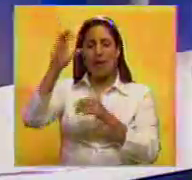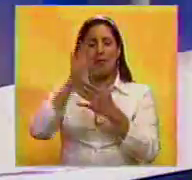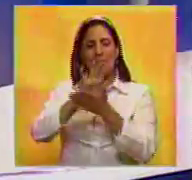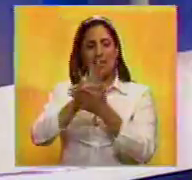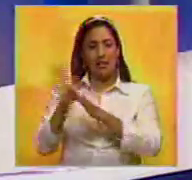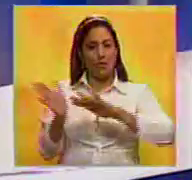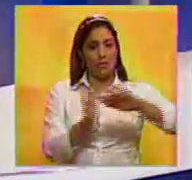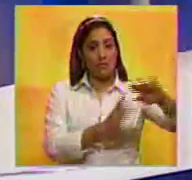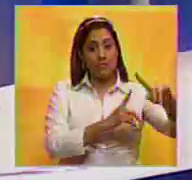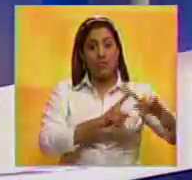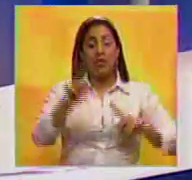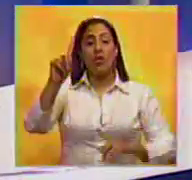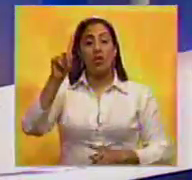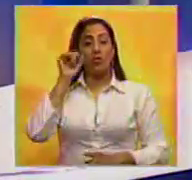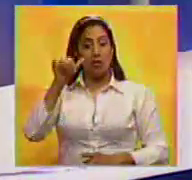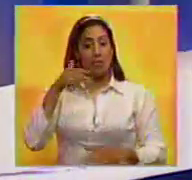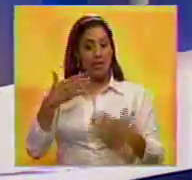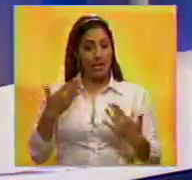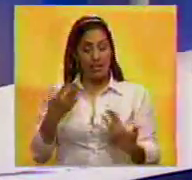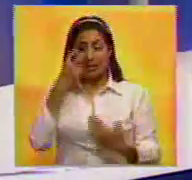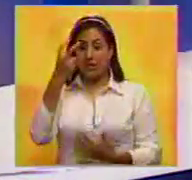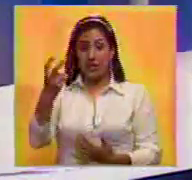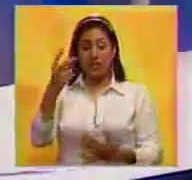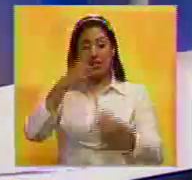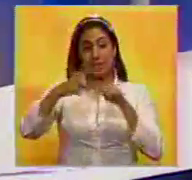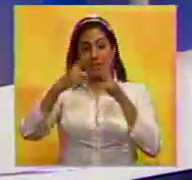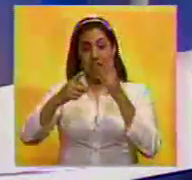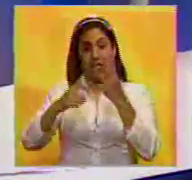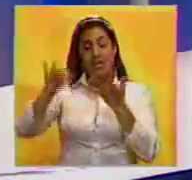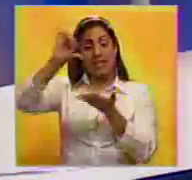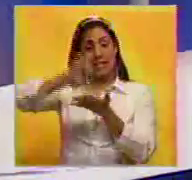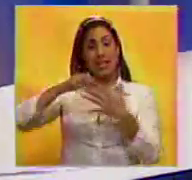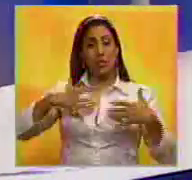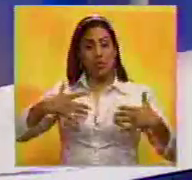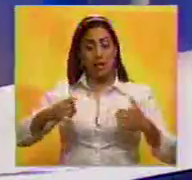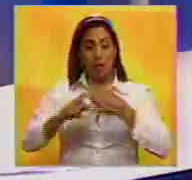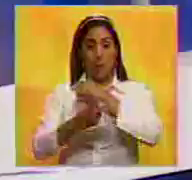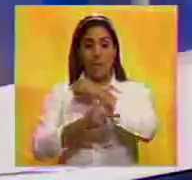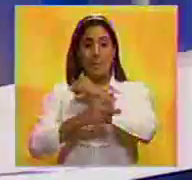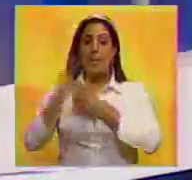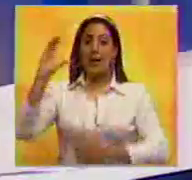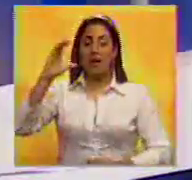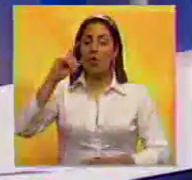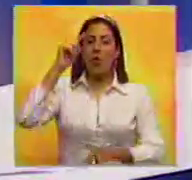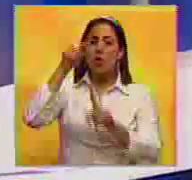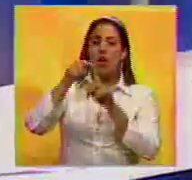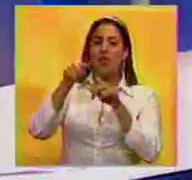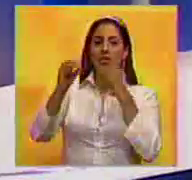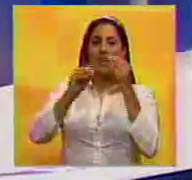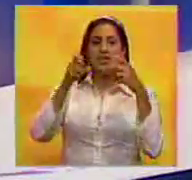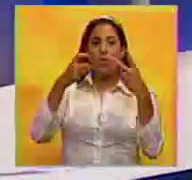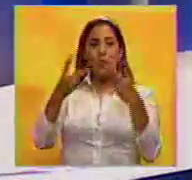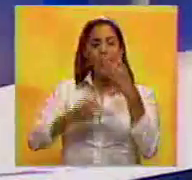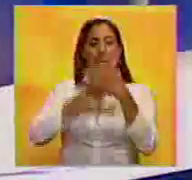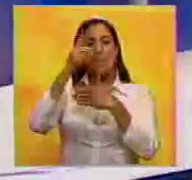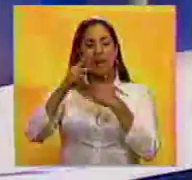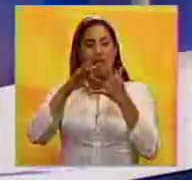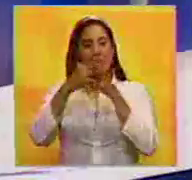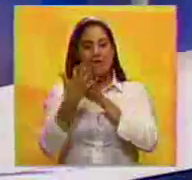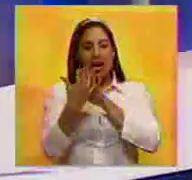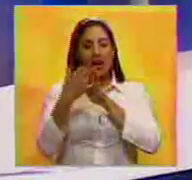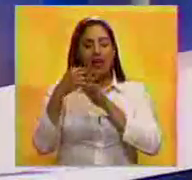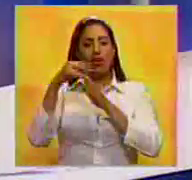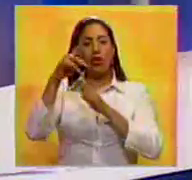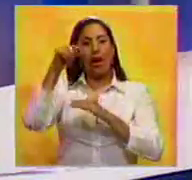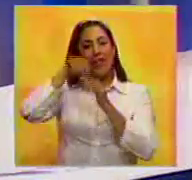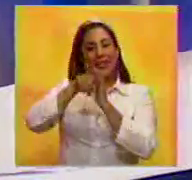Y la ministra de salud, Antonieta Caporale, realizó una visita a los distintos centros de salud de las parroquias de Caracas como parte de las acciones del plan Barrio Adentro